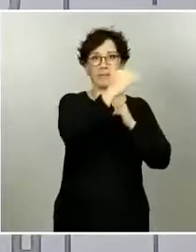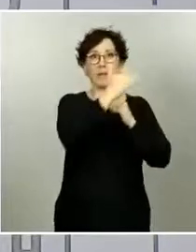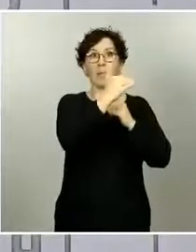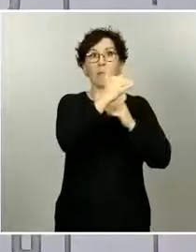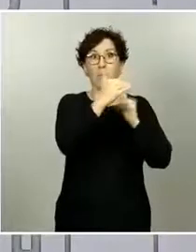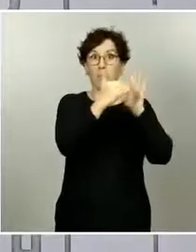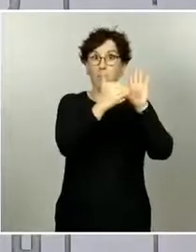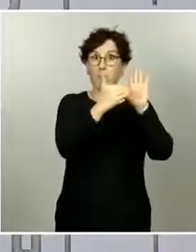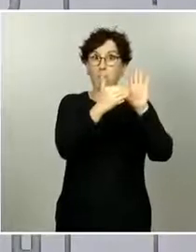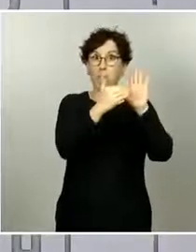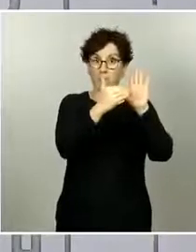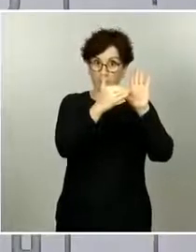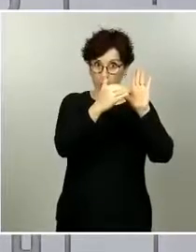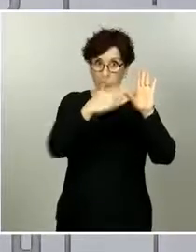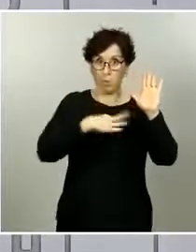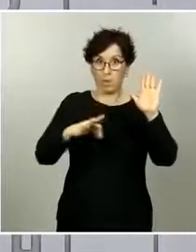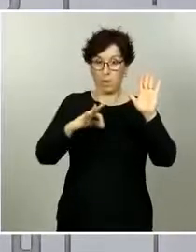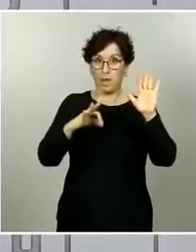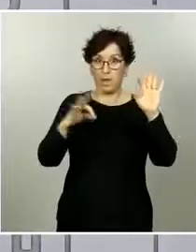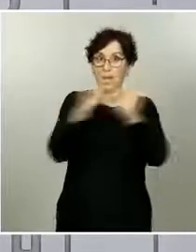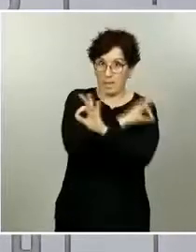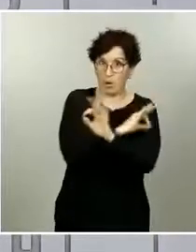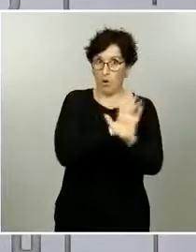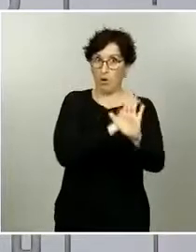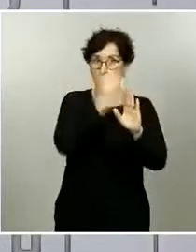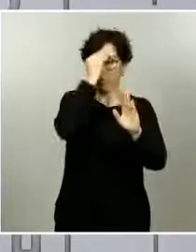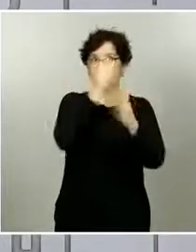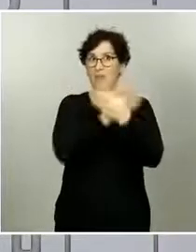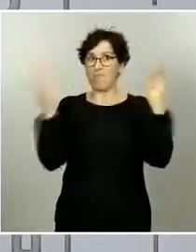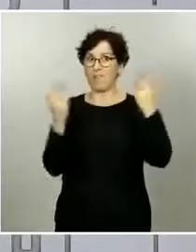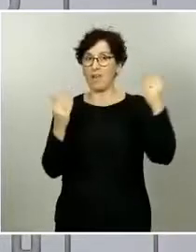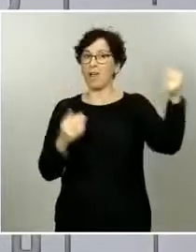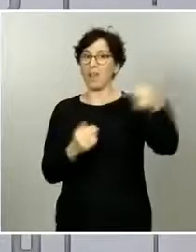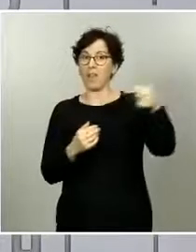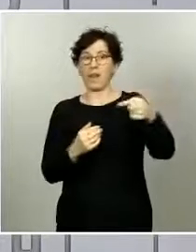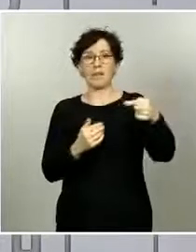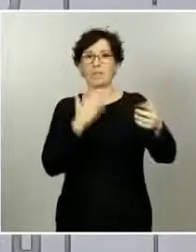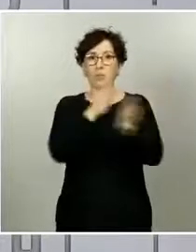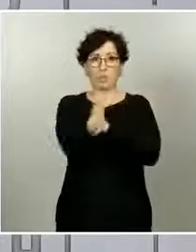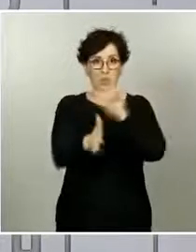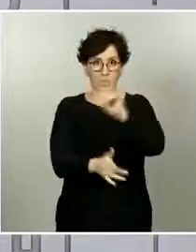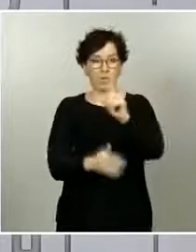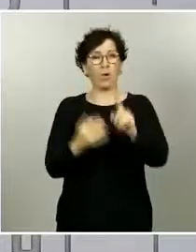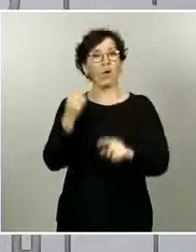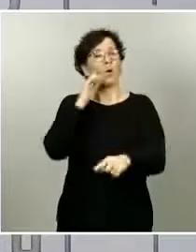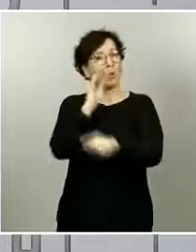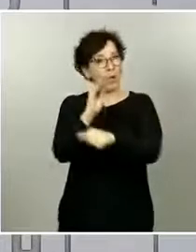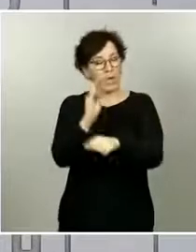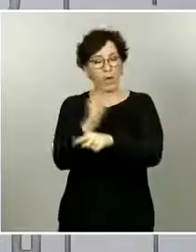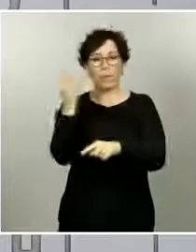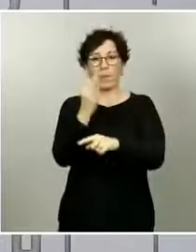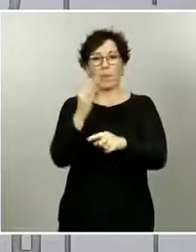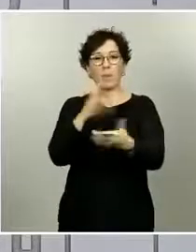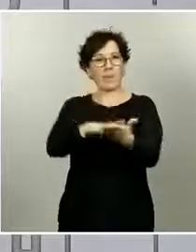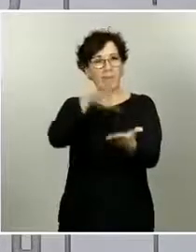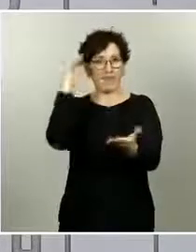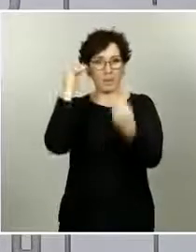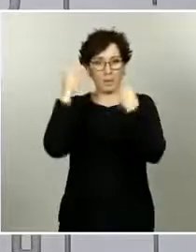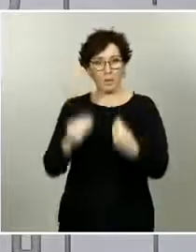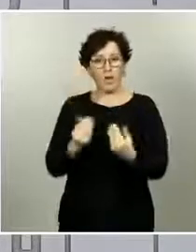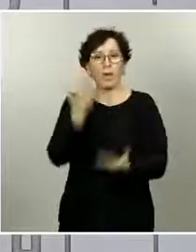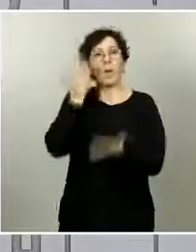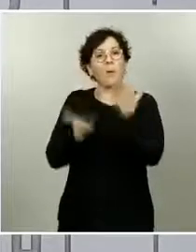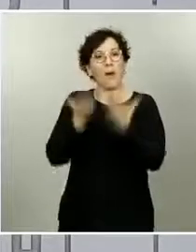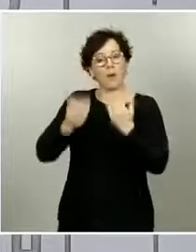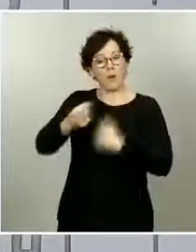es más alto, pero seguimos teniendo riesgo de que algunos de esos casos no sean realmente negativos. Yo creo que hay que tener mucho